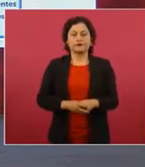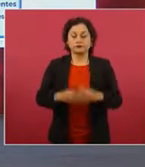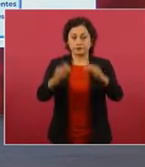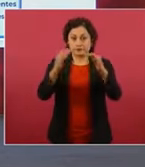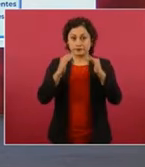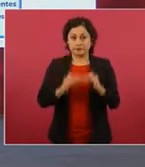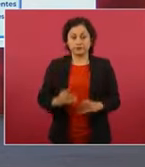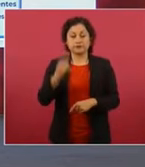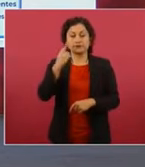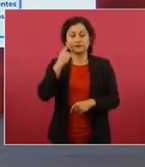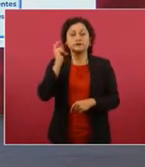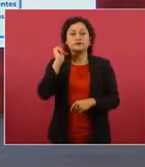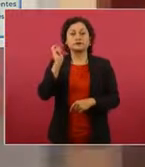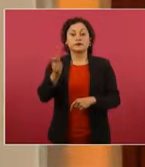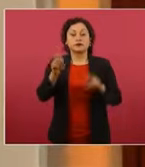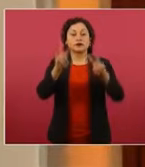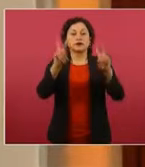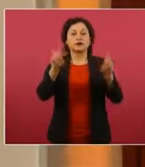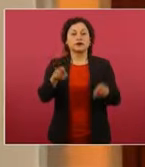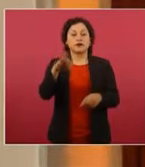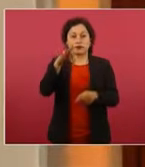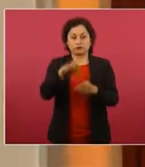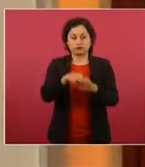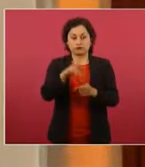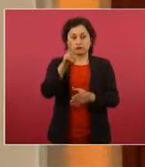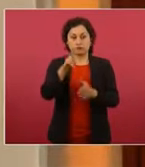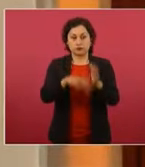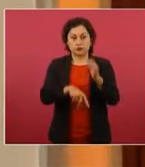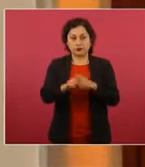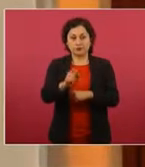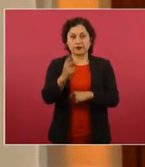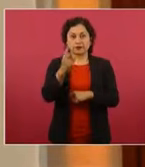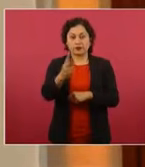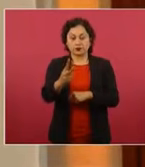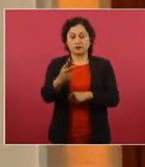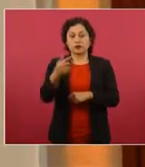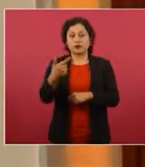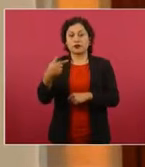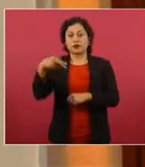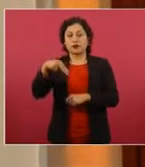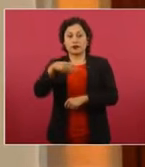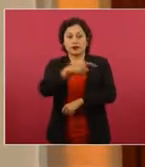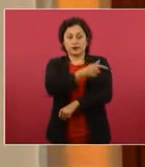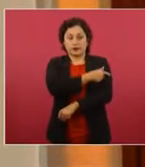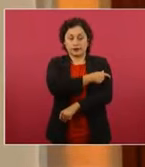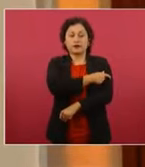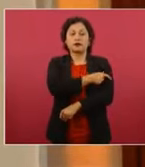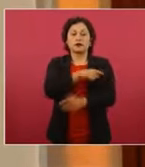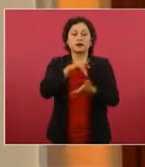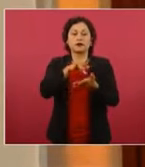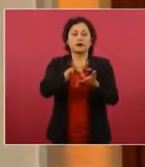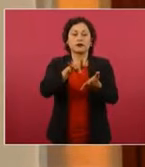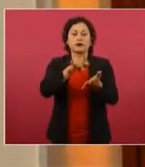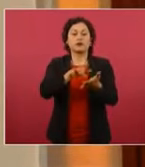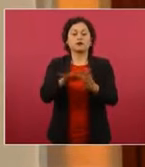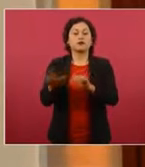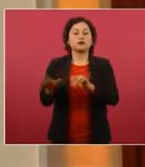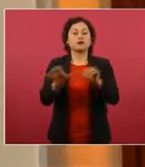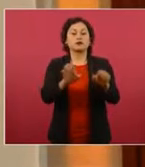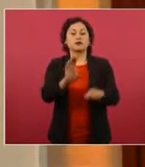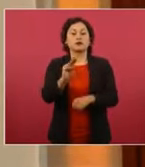al proceso electoral 2022, la Guardia Nacional ha estado proporcionando este apoyo con 693